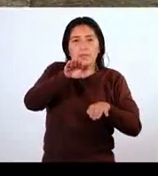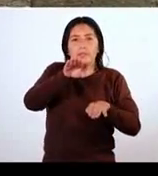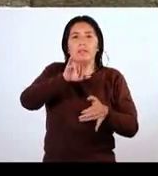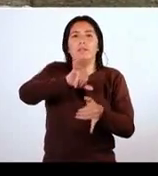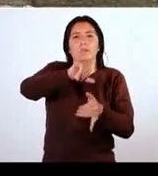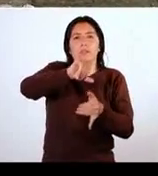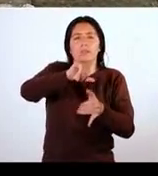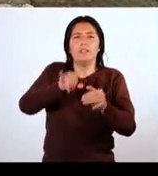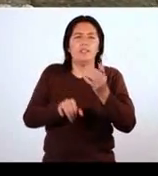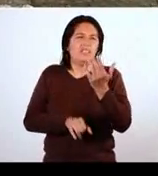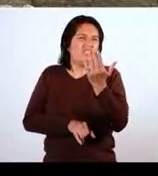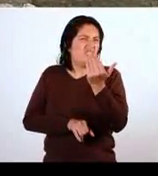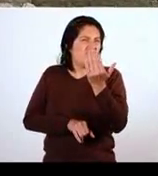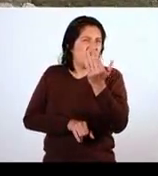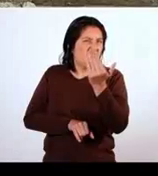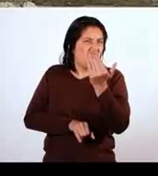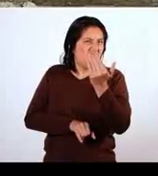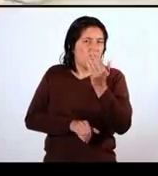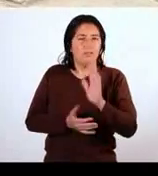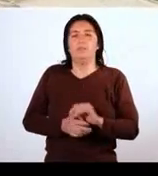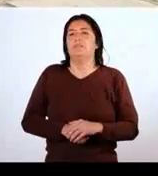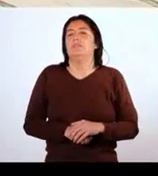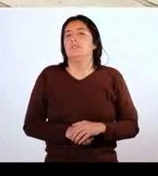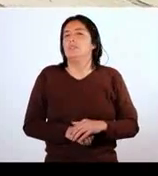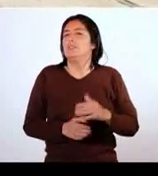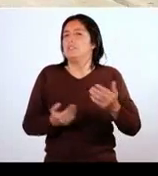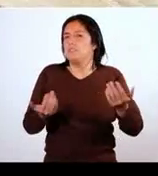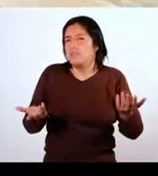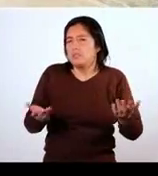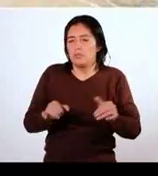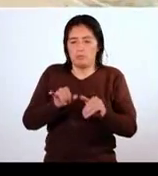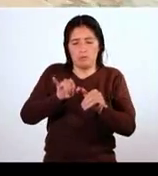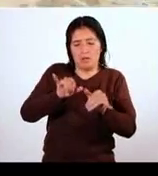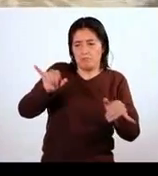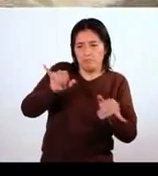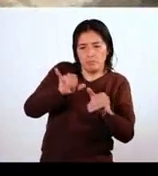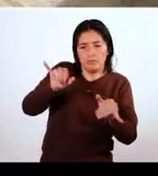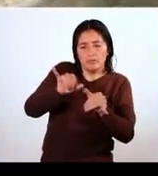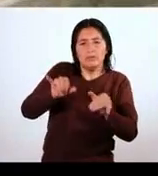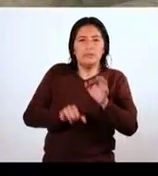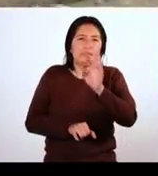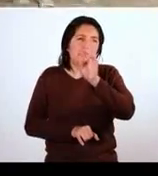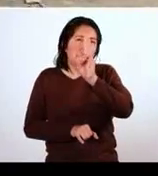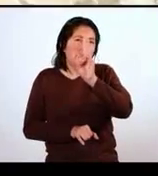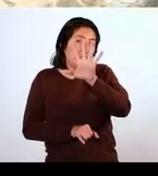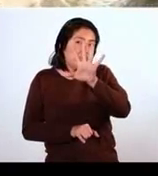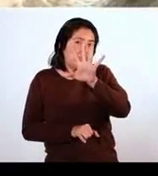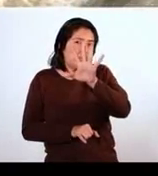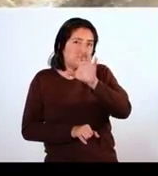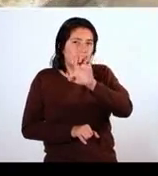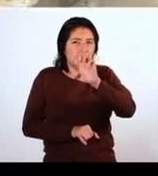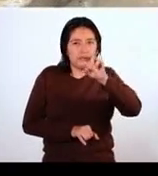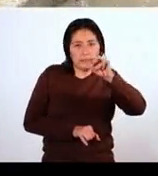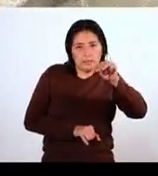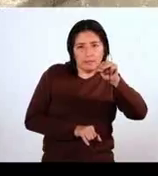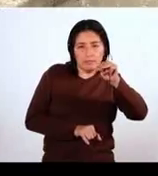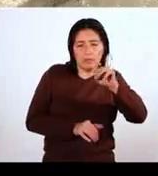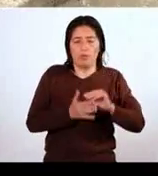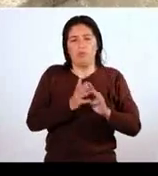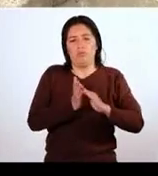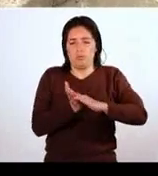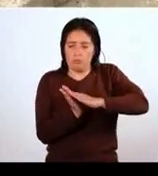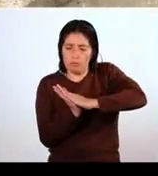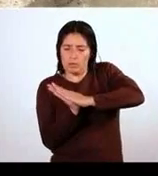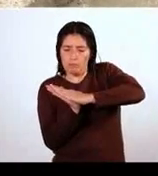centímetros de altura. Y tiene una longitud de 65 centímetros con una